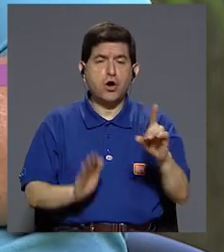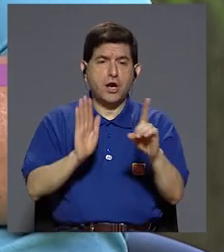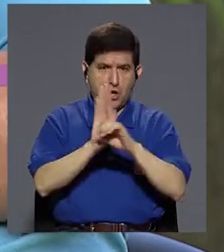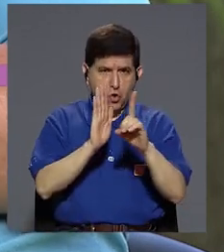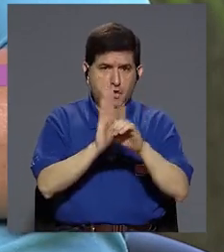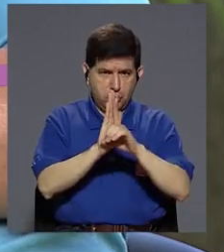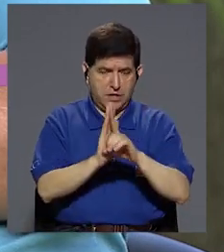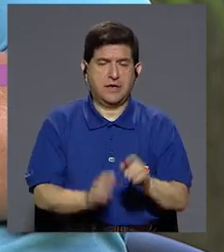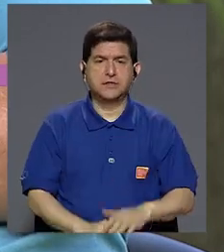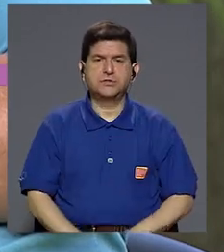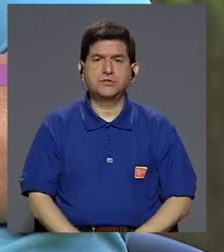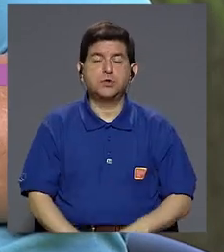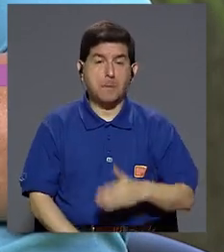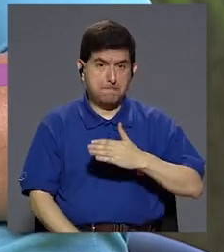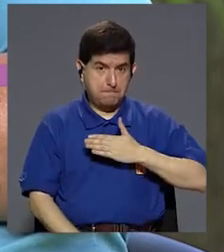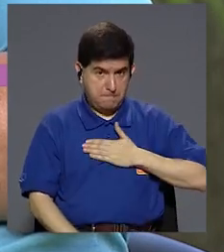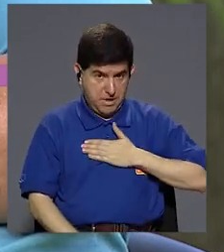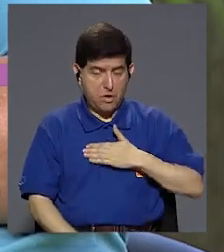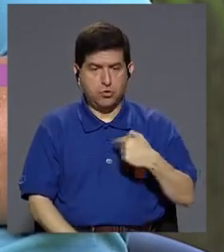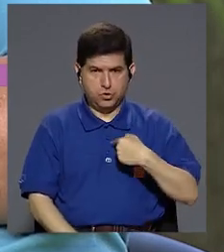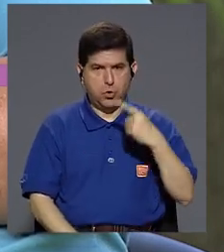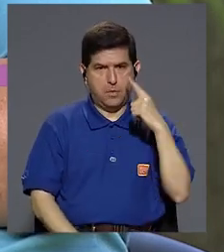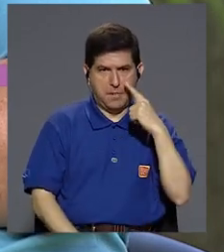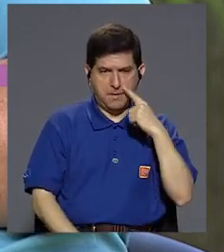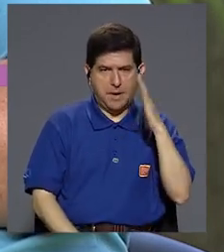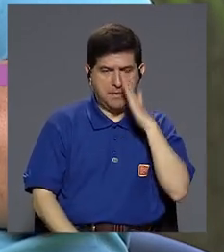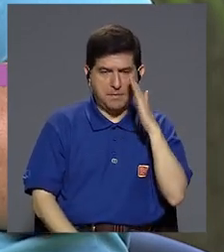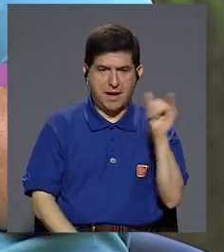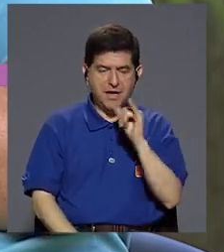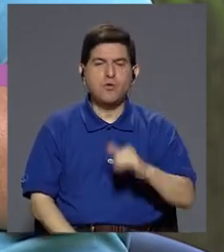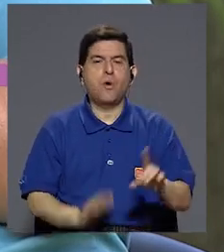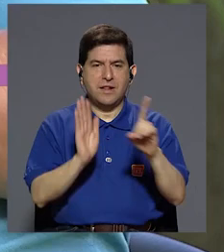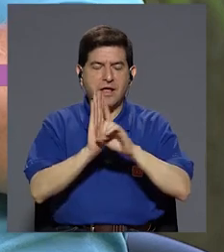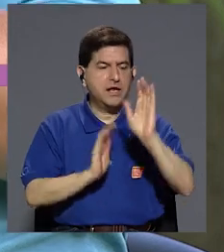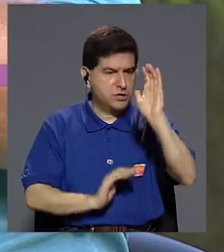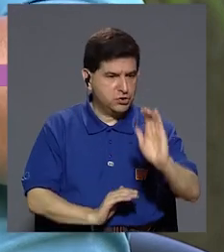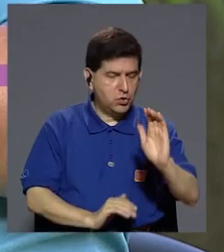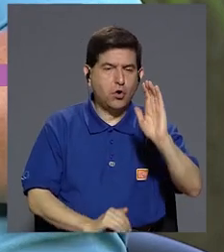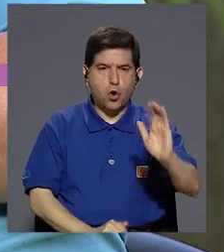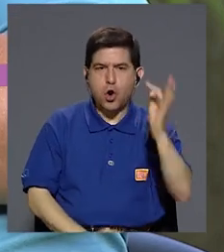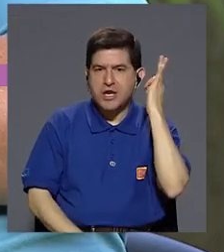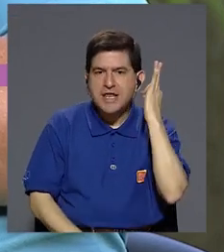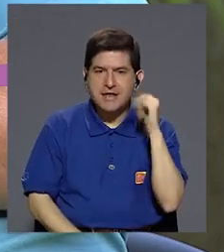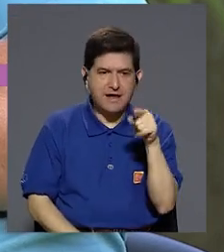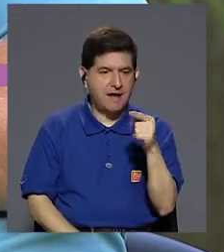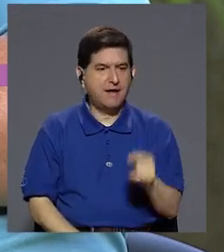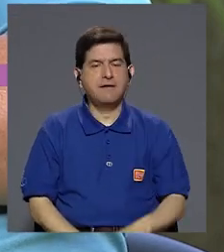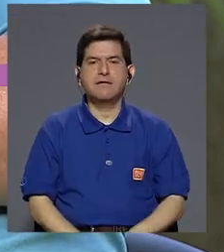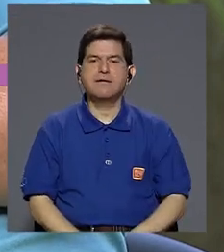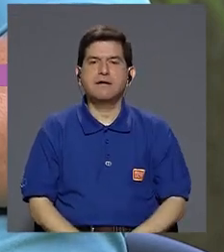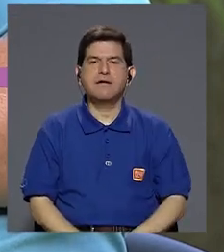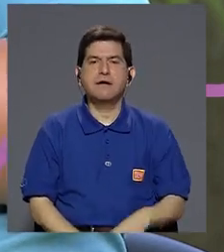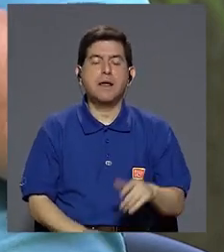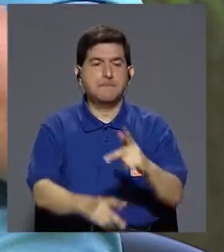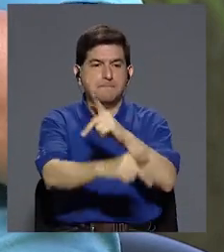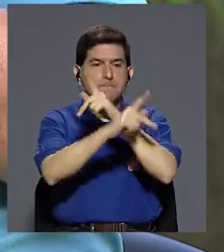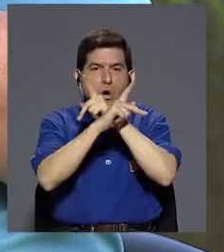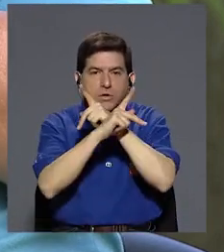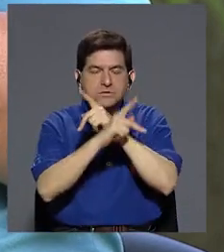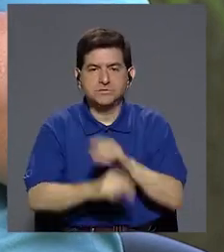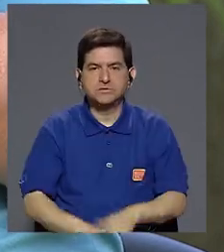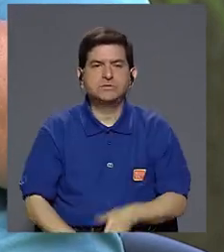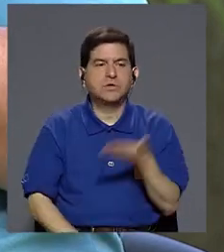derecho, no solamente mío, como papá o mamá, sino es el derecho del niño o la niña, de yo